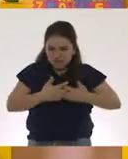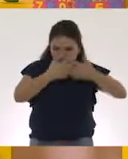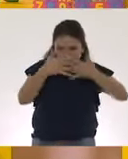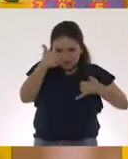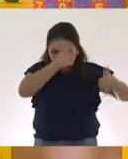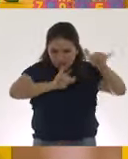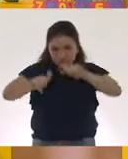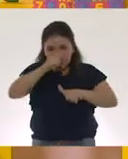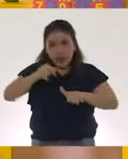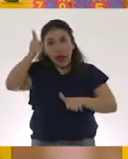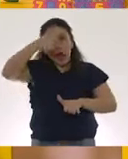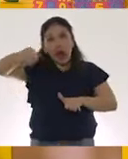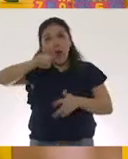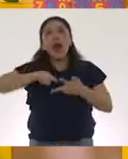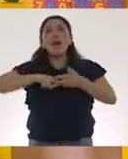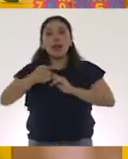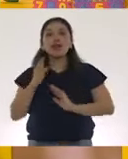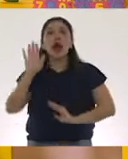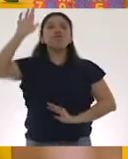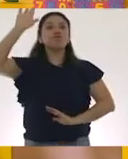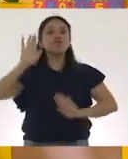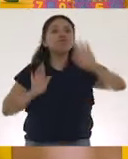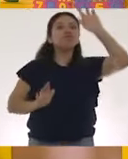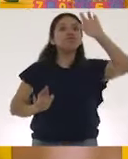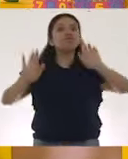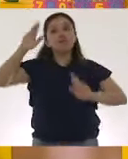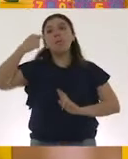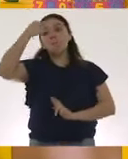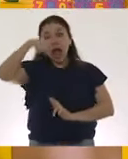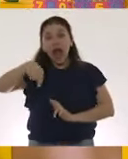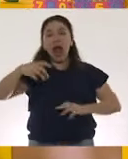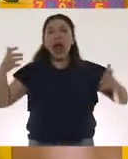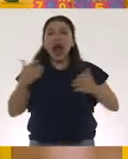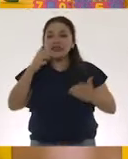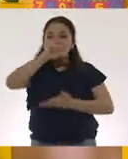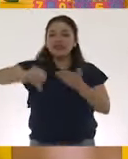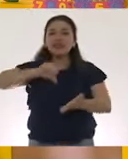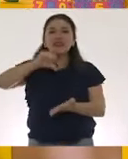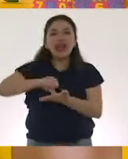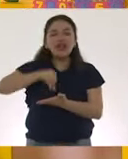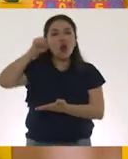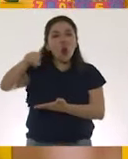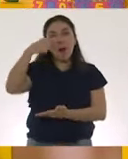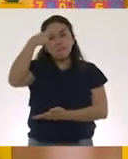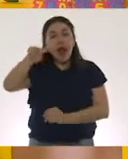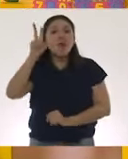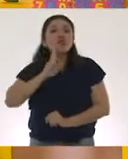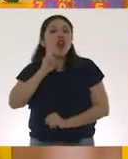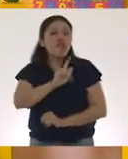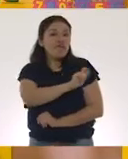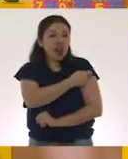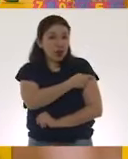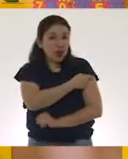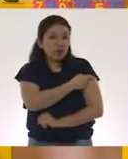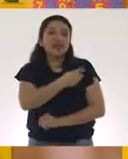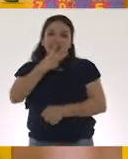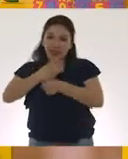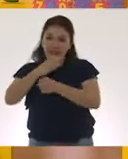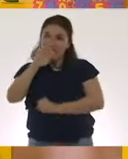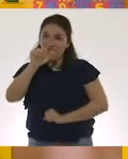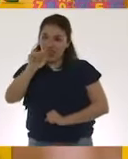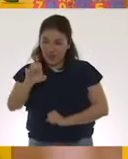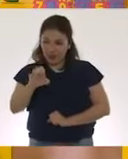vacunas comienzan a levantar la mano para hacer estos centros en donde se prueben las vacunas de fase 3.